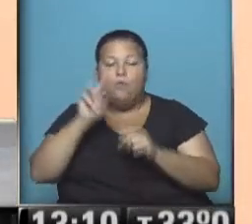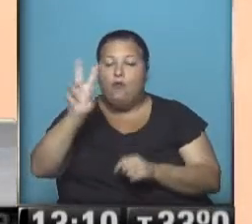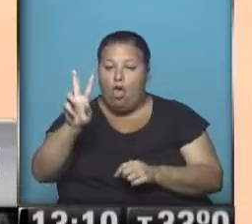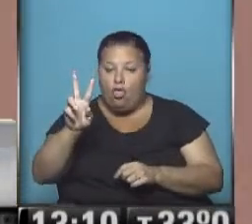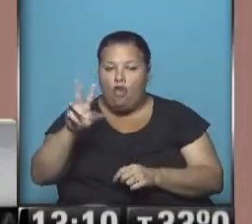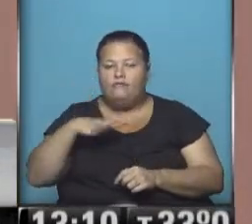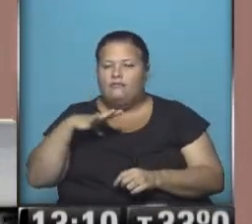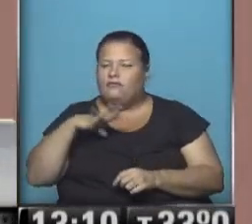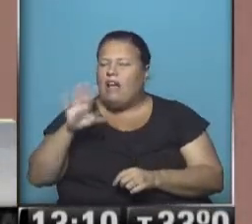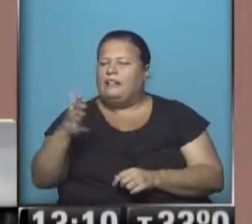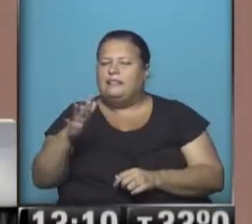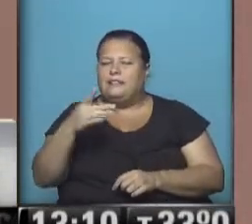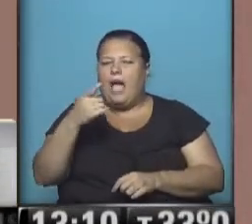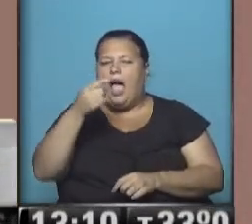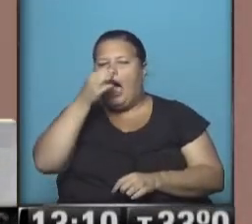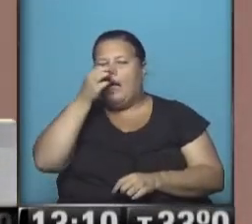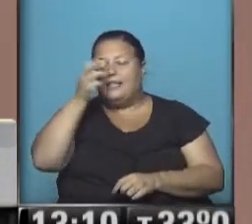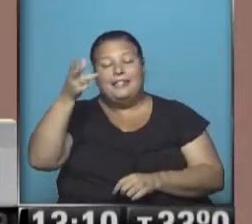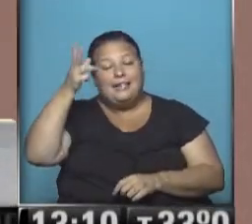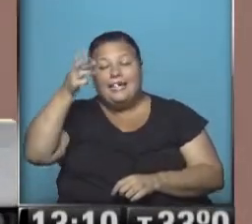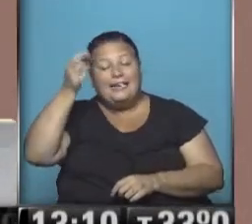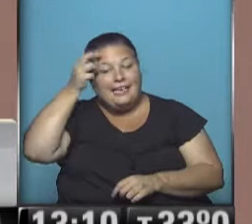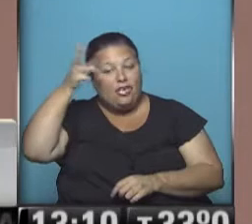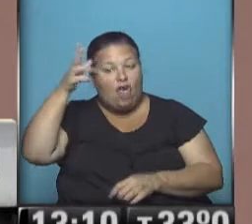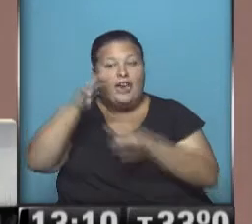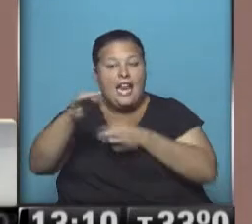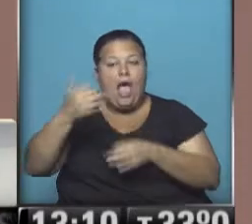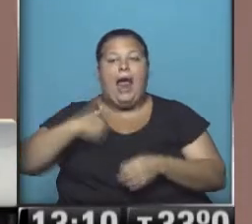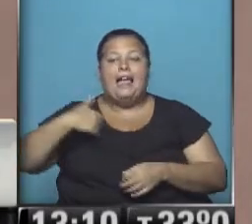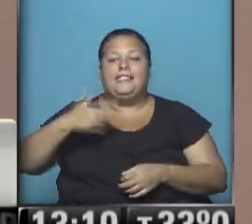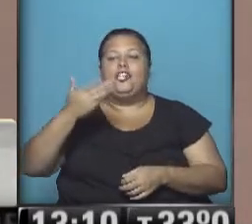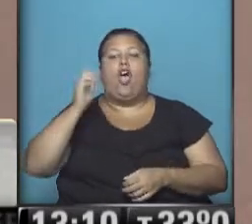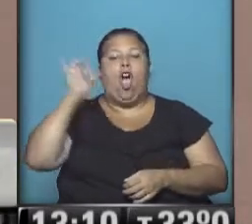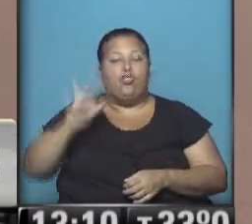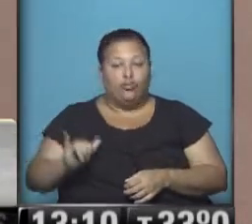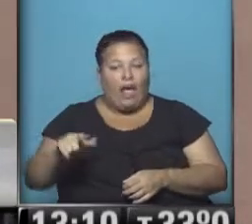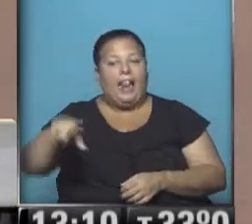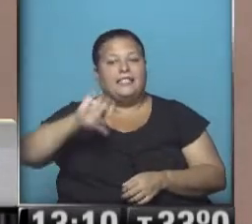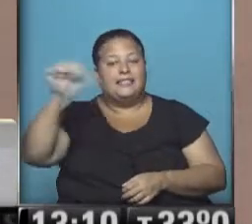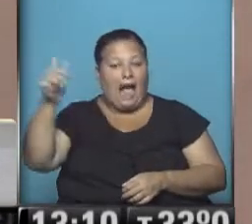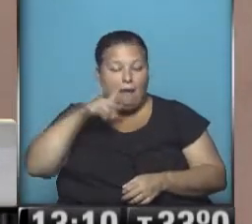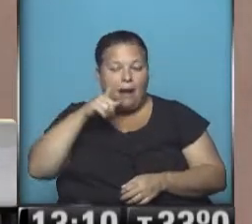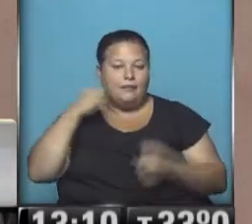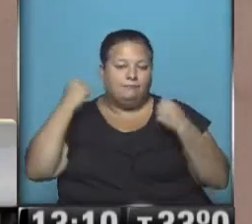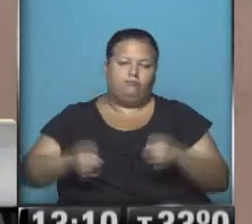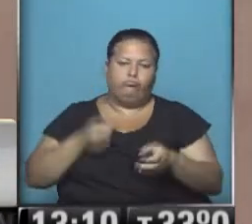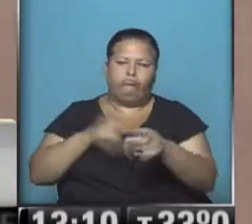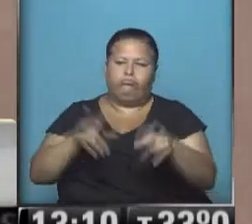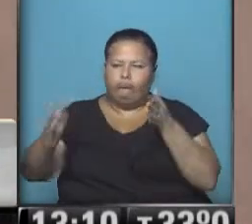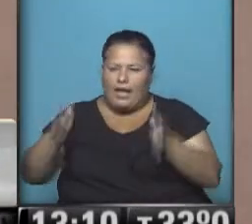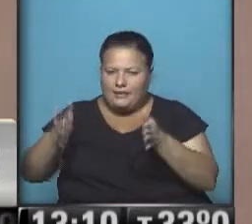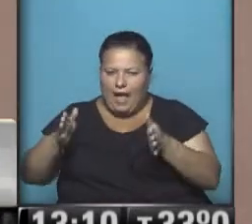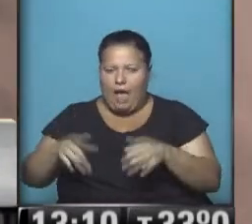están ahí faltando apenas 38 kilómetros, el argentino González Ferioli está ganando, se está imponiendo en esta etapa